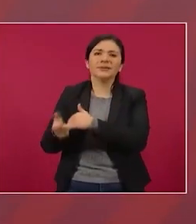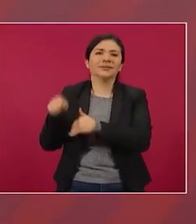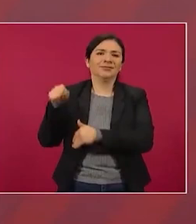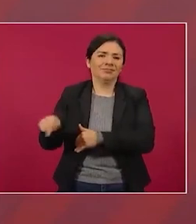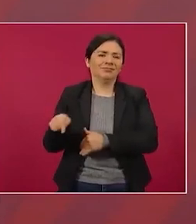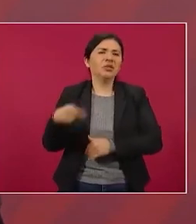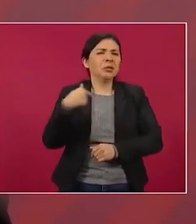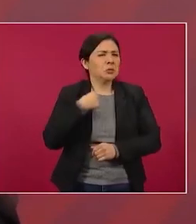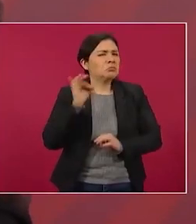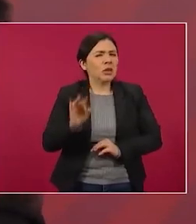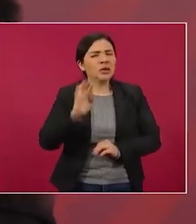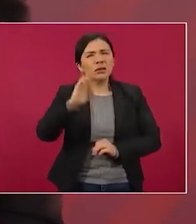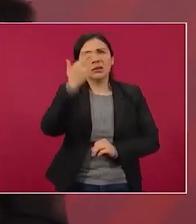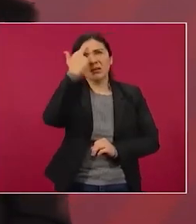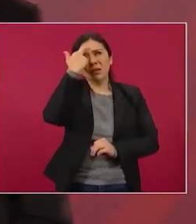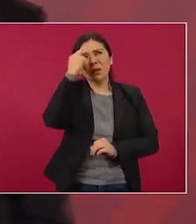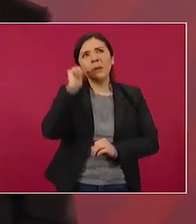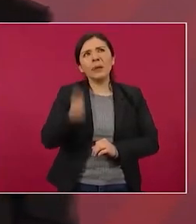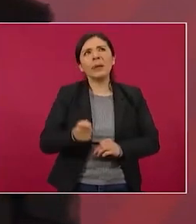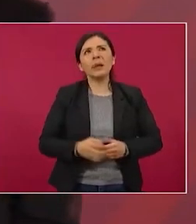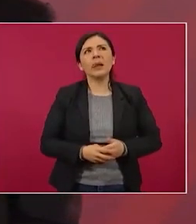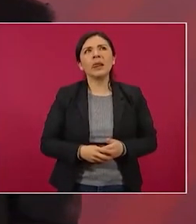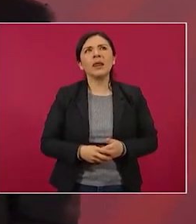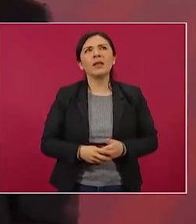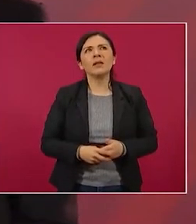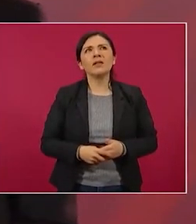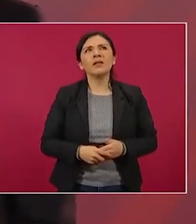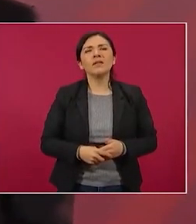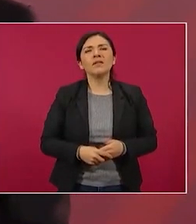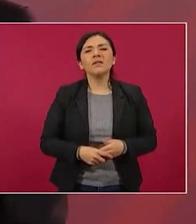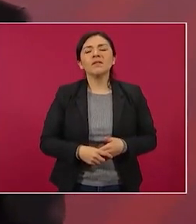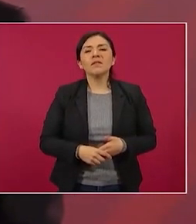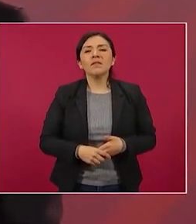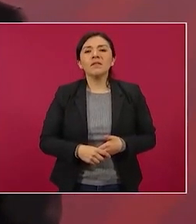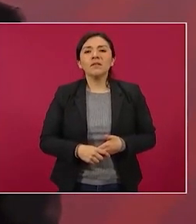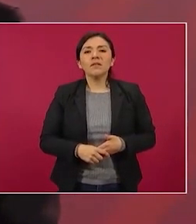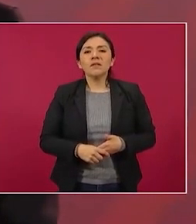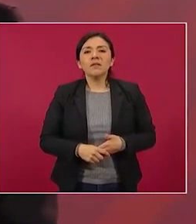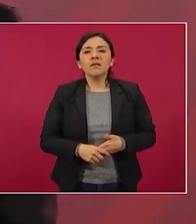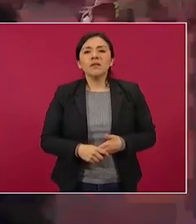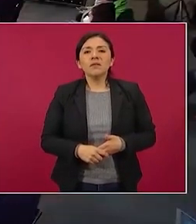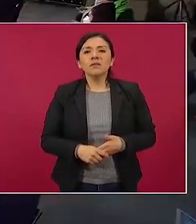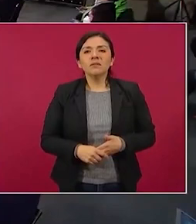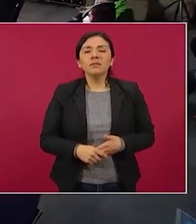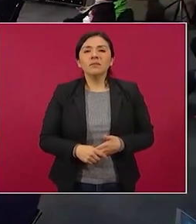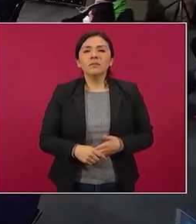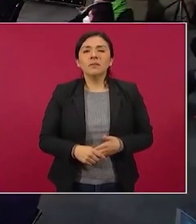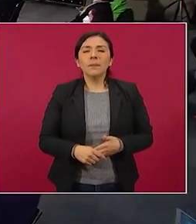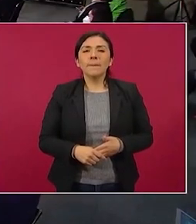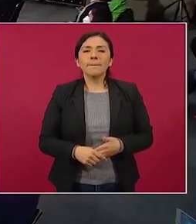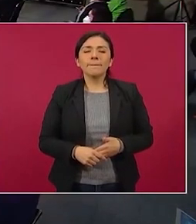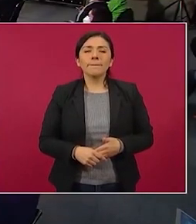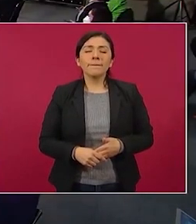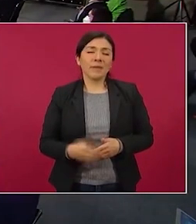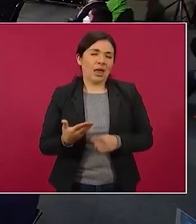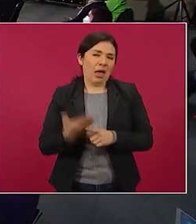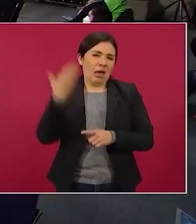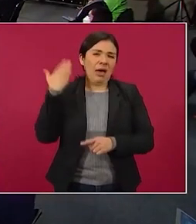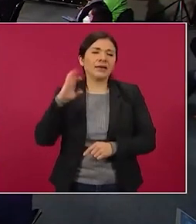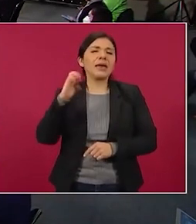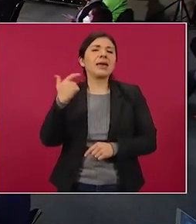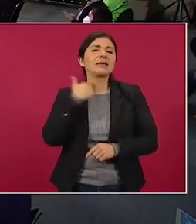Yo recuerdo que los expresidentes